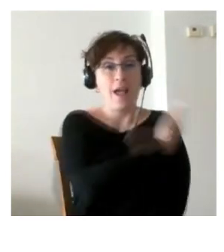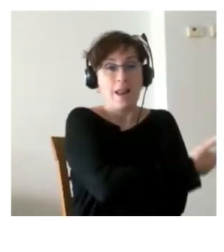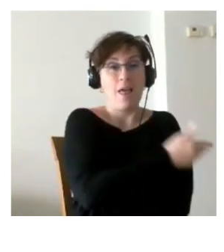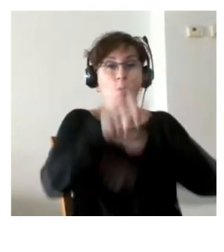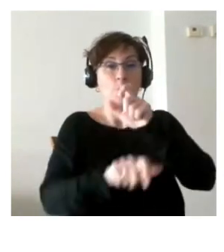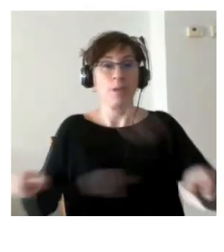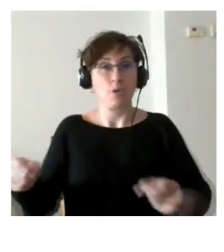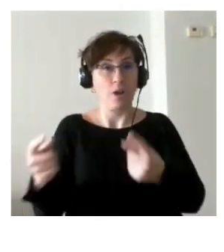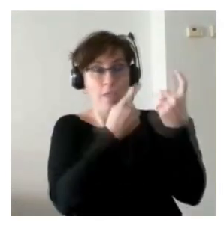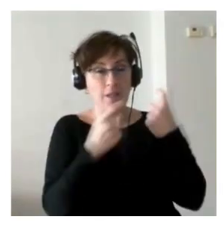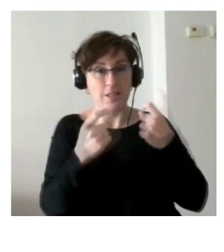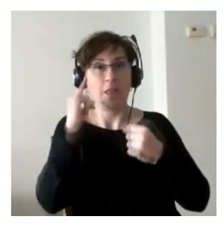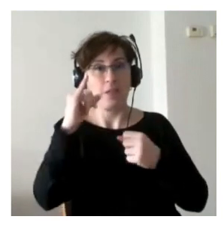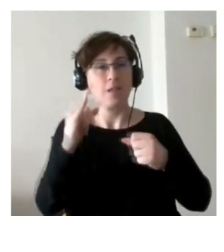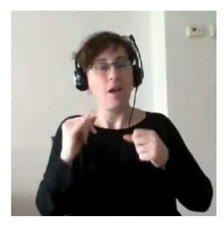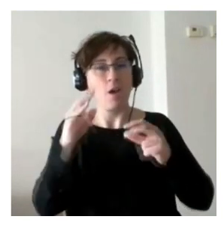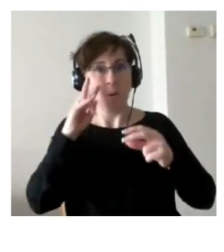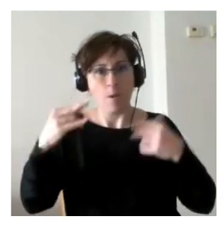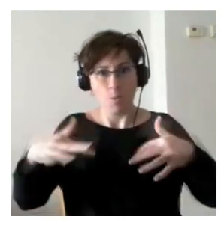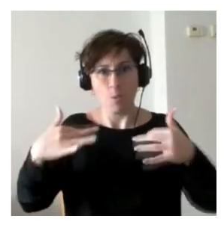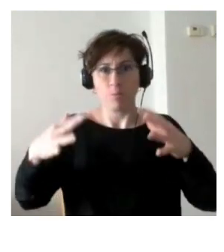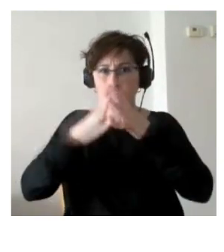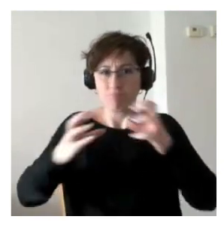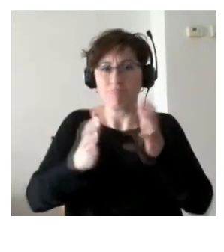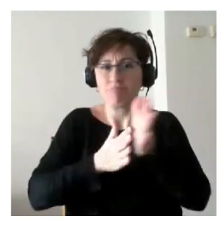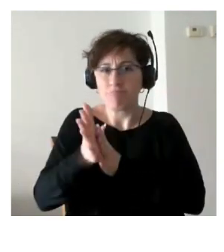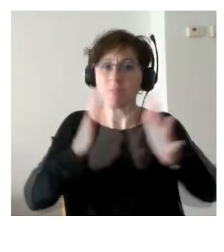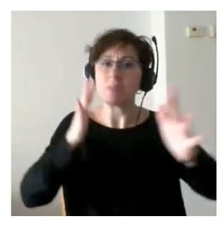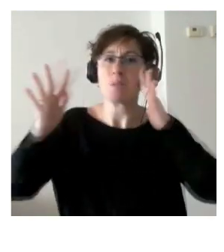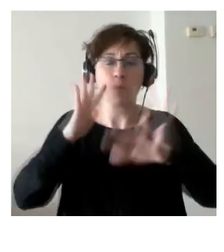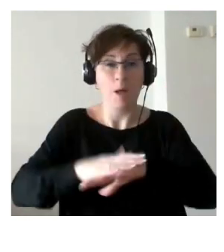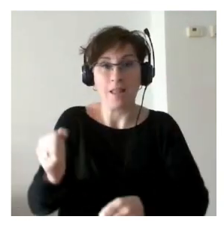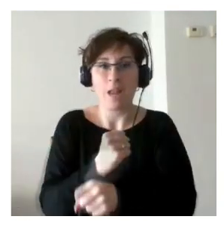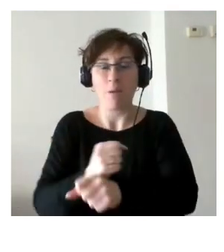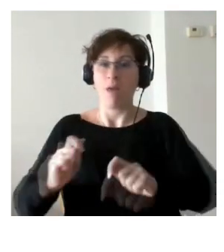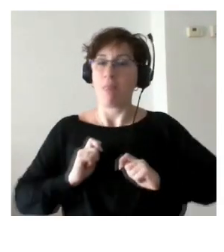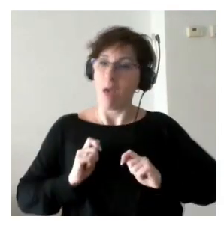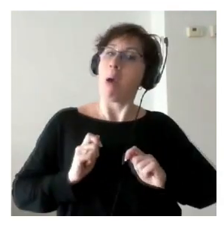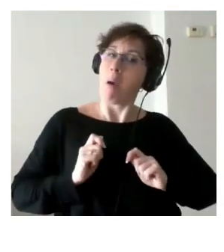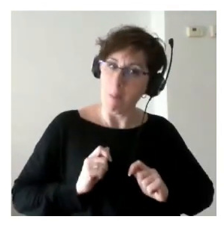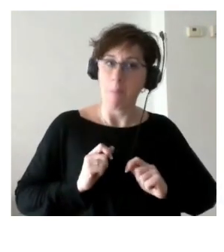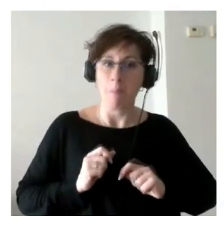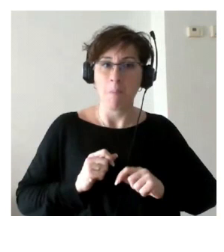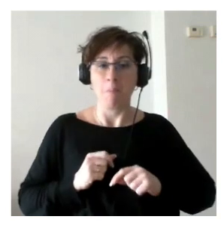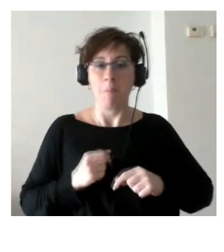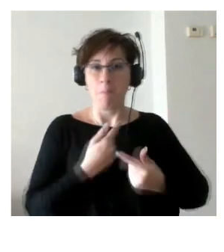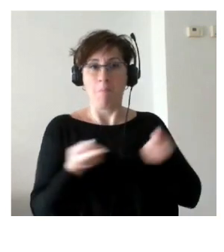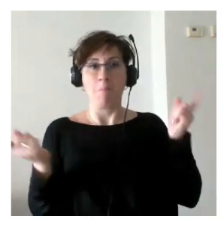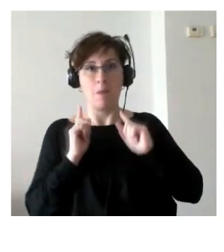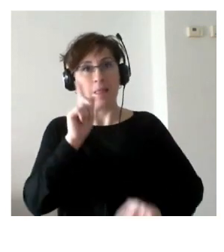entusiasmo el esfuerzo que ponen las ganas que ponen para trabajar pues eso te hace sentirte bien y a los demás trabajadores también